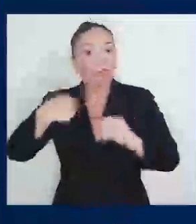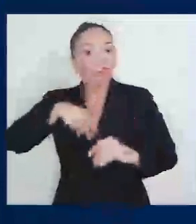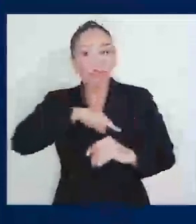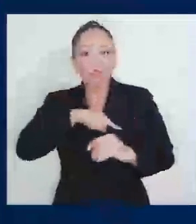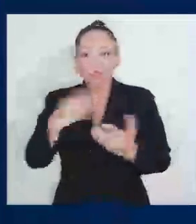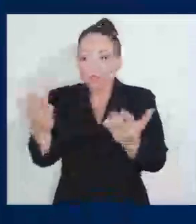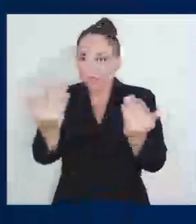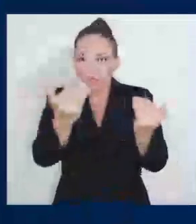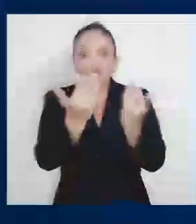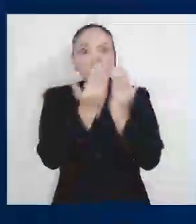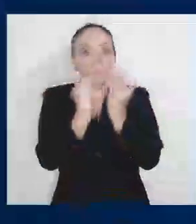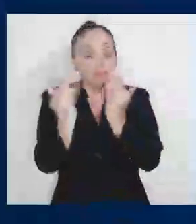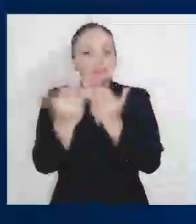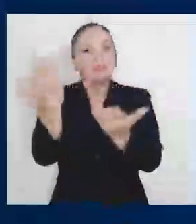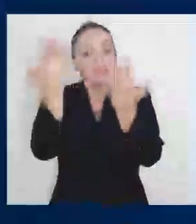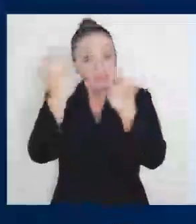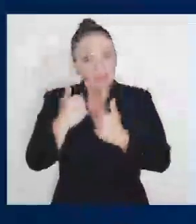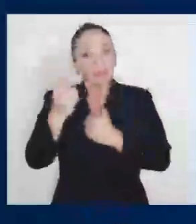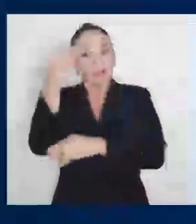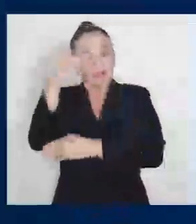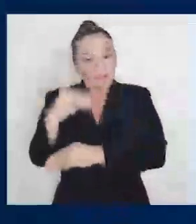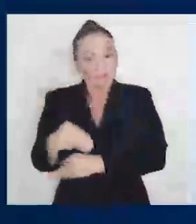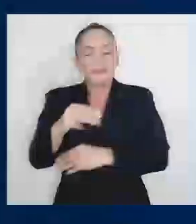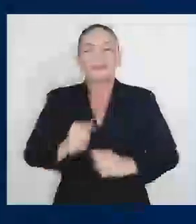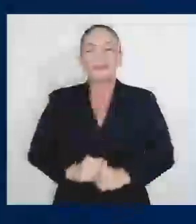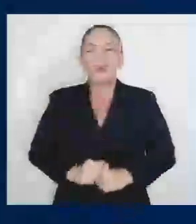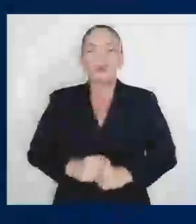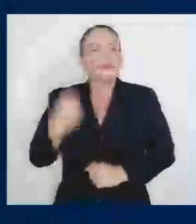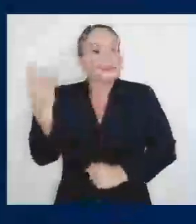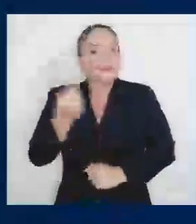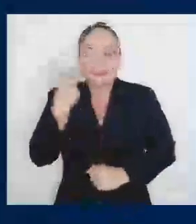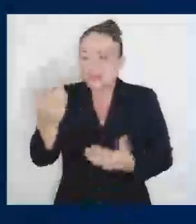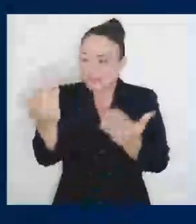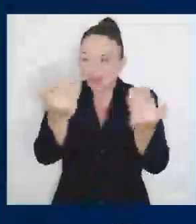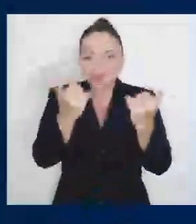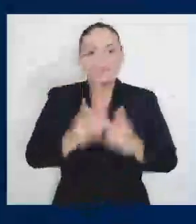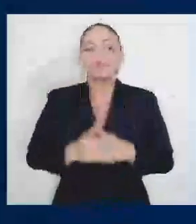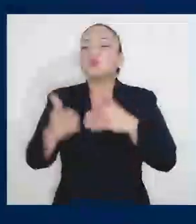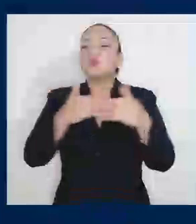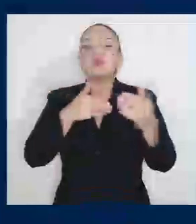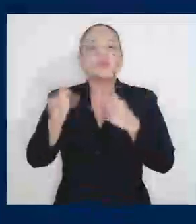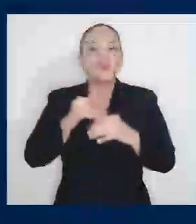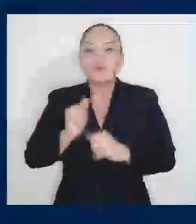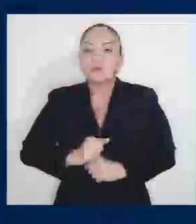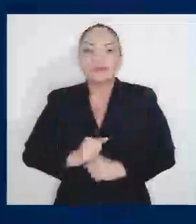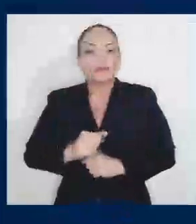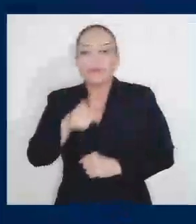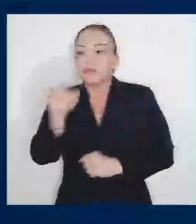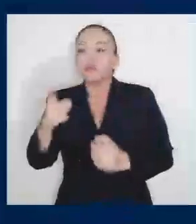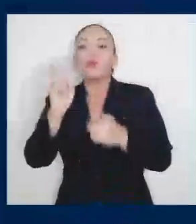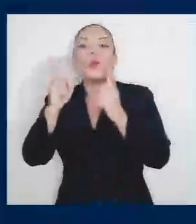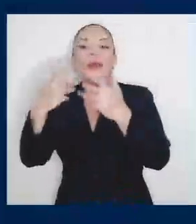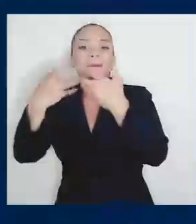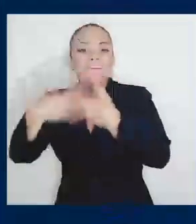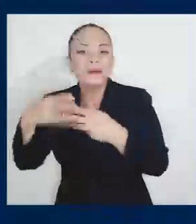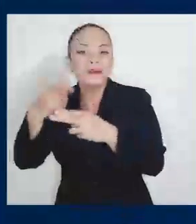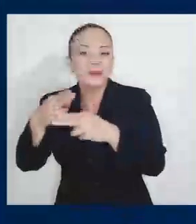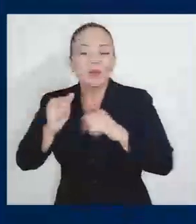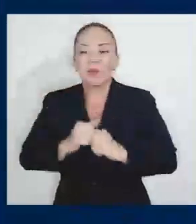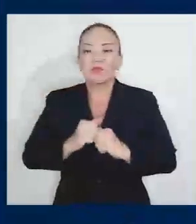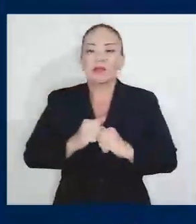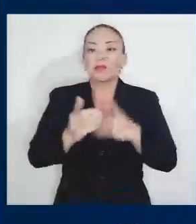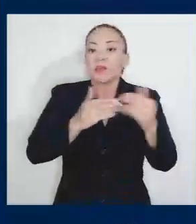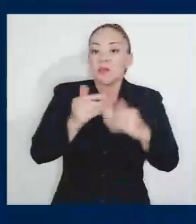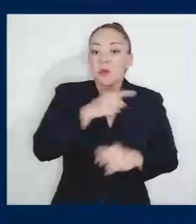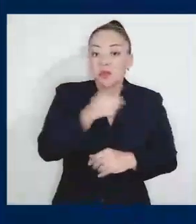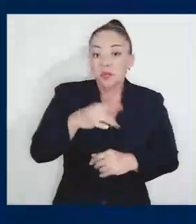una vez a la semana y siempre, sin importar su línea editorial ni la simpatía que puedan o no